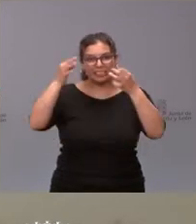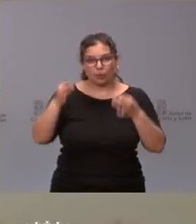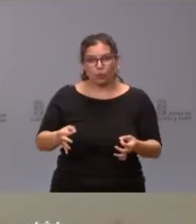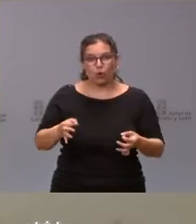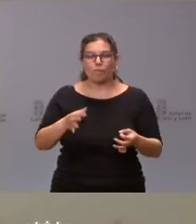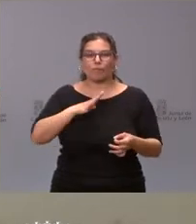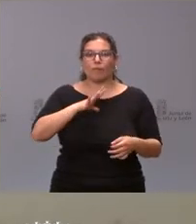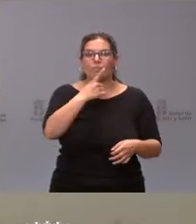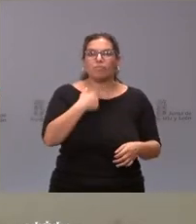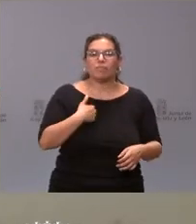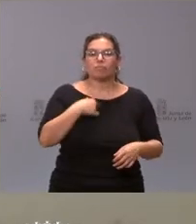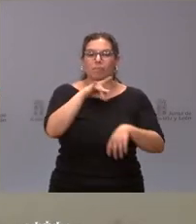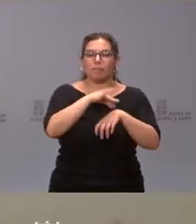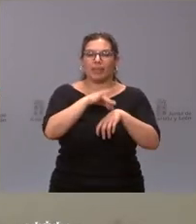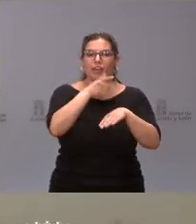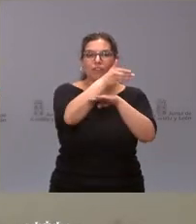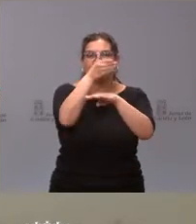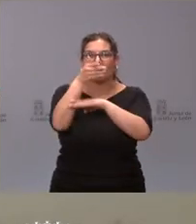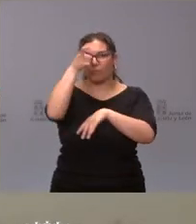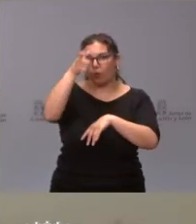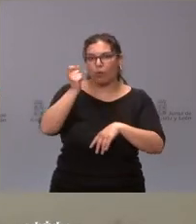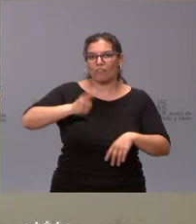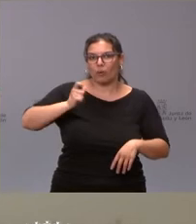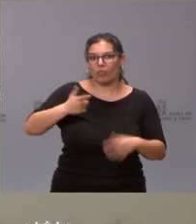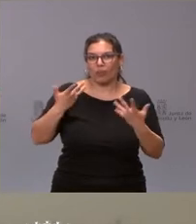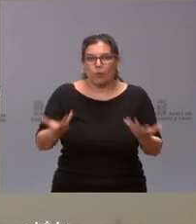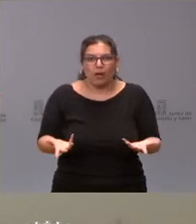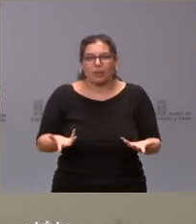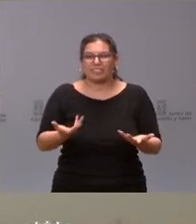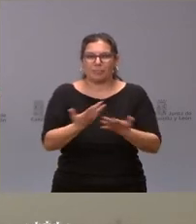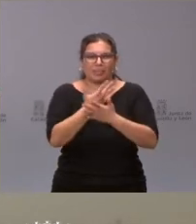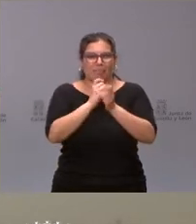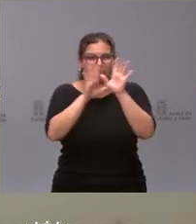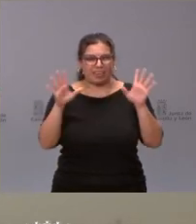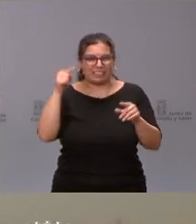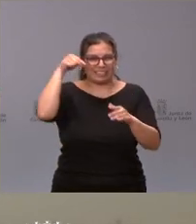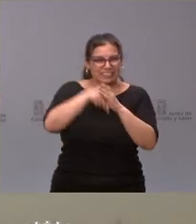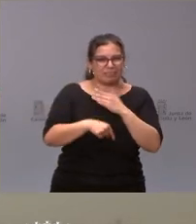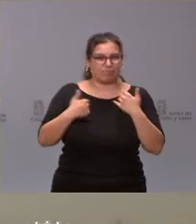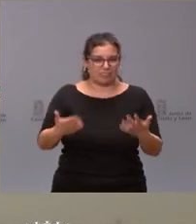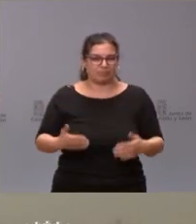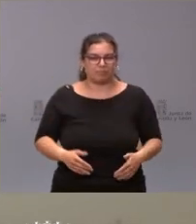médicos irían a los pueblos, con qué frecuencia… En fin, concretar un poquito más esto.